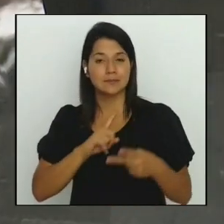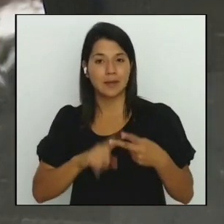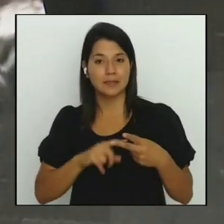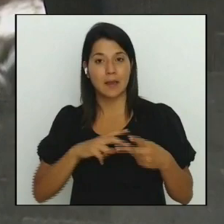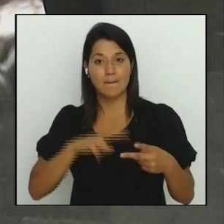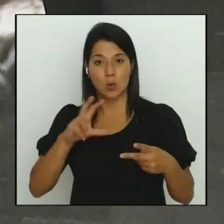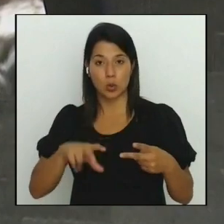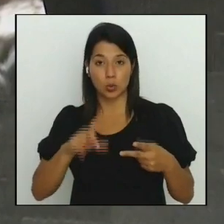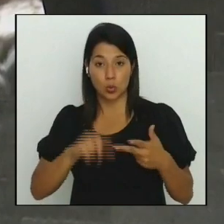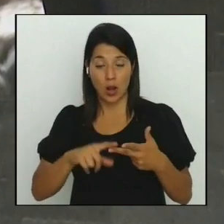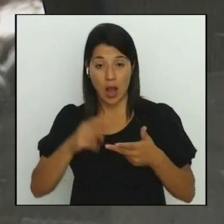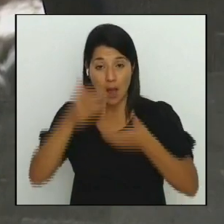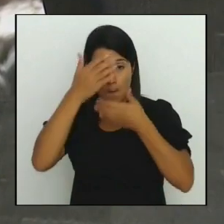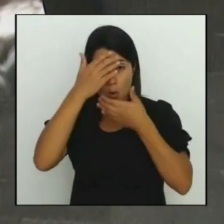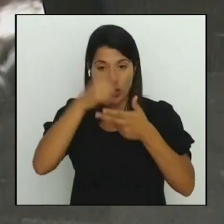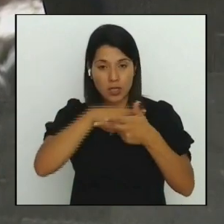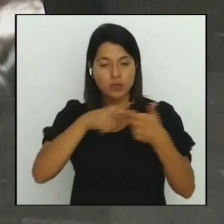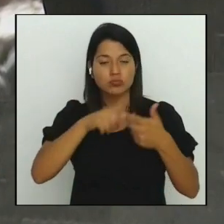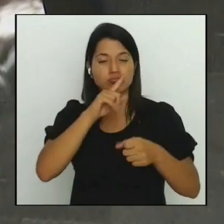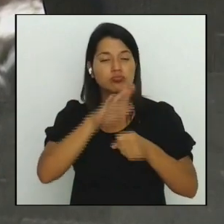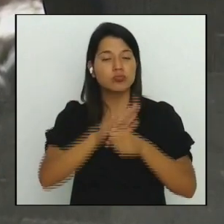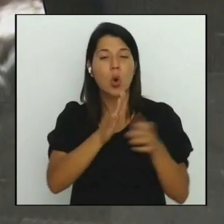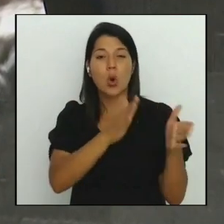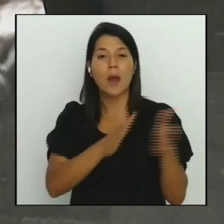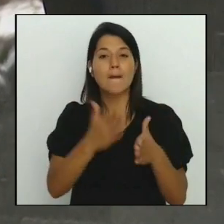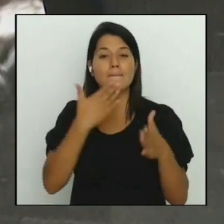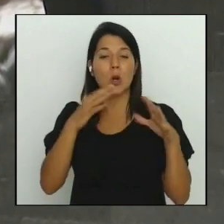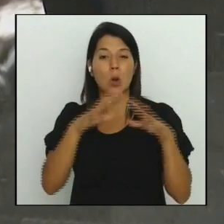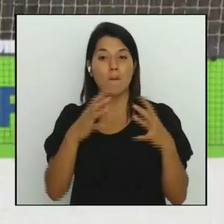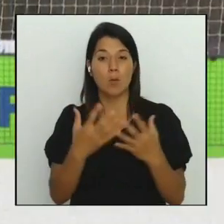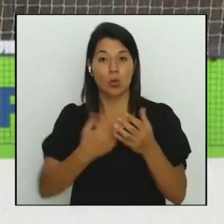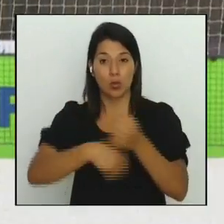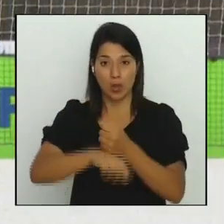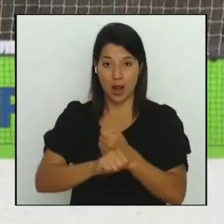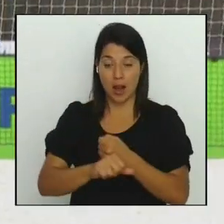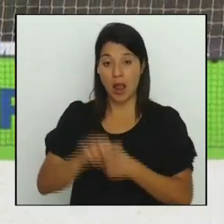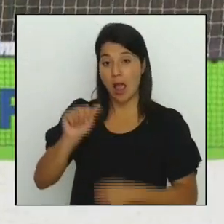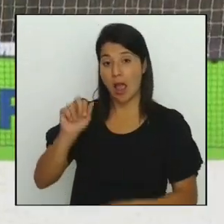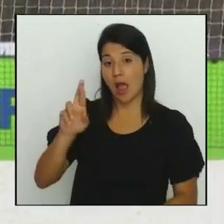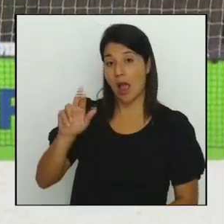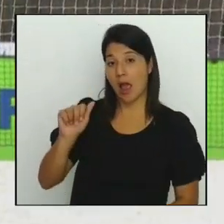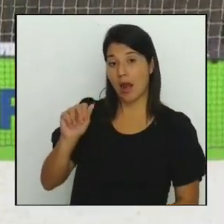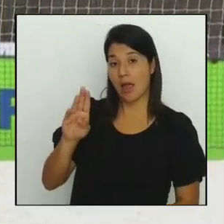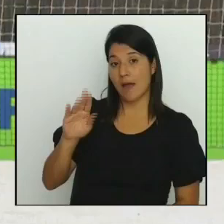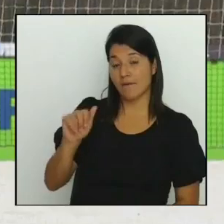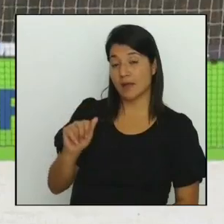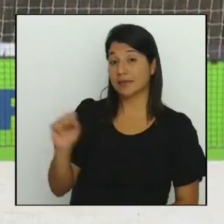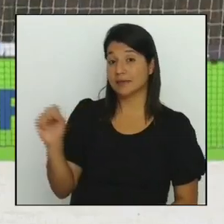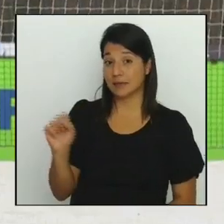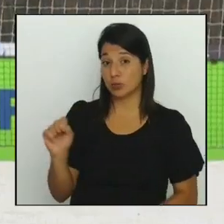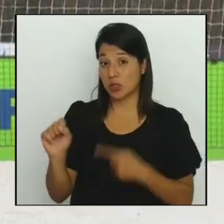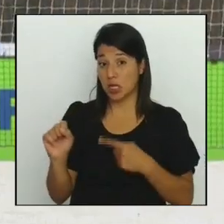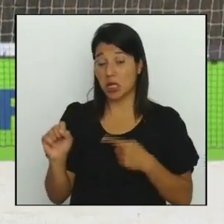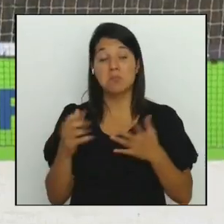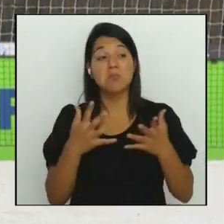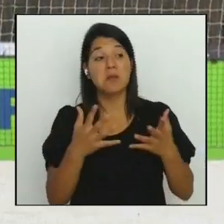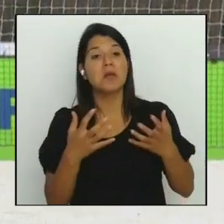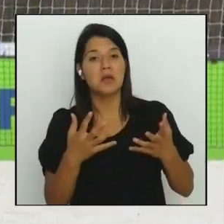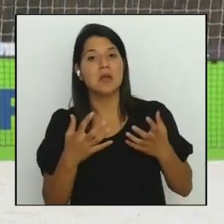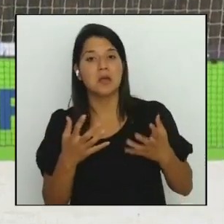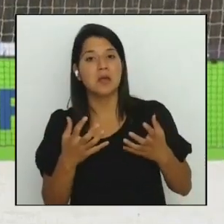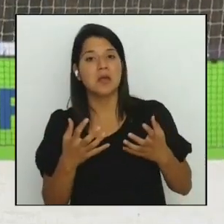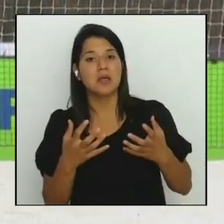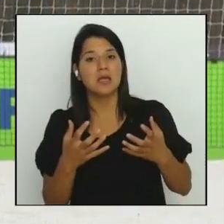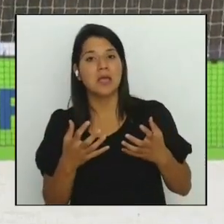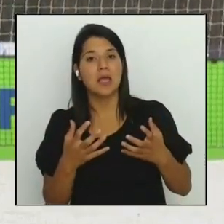mejor mundial de la historia por su parte Arabia Saudita adelantó su intención de albergar la máxima justa de fútbol en